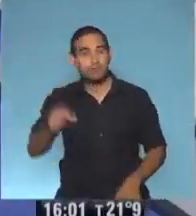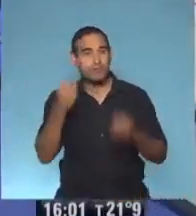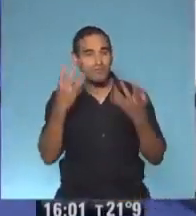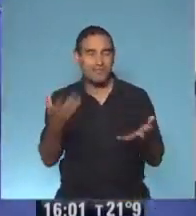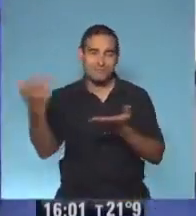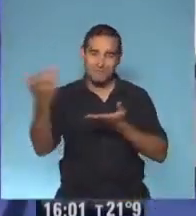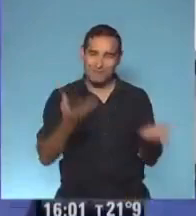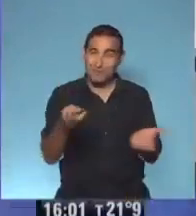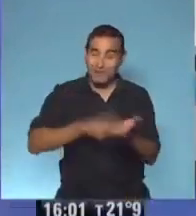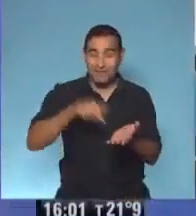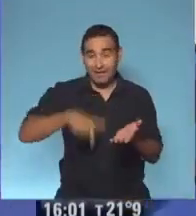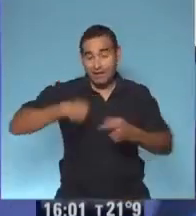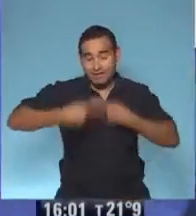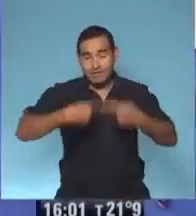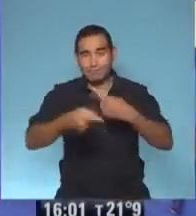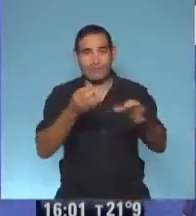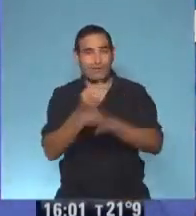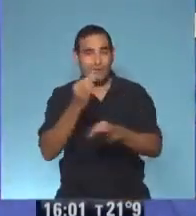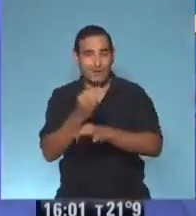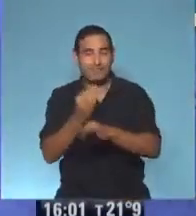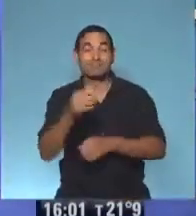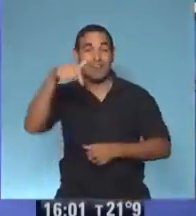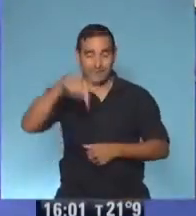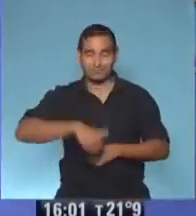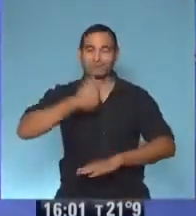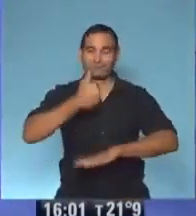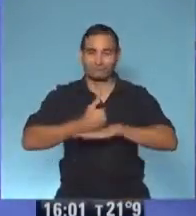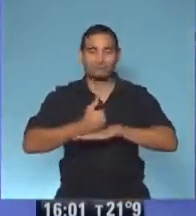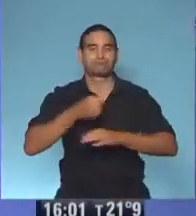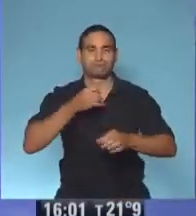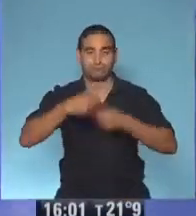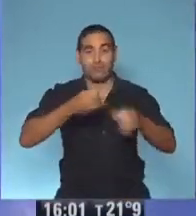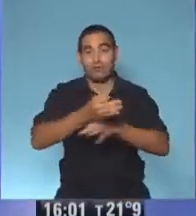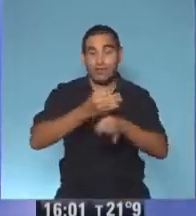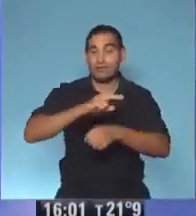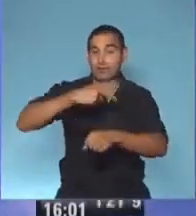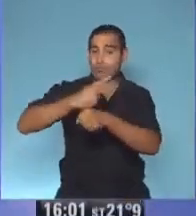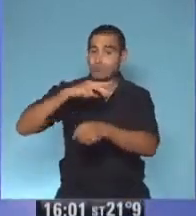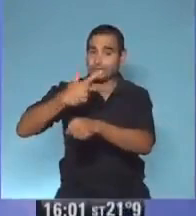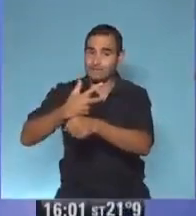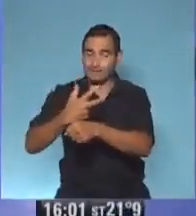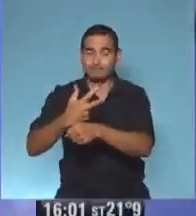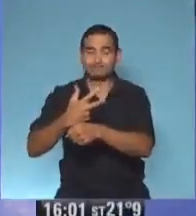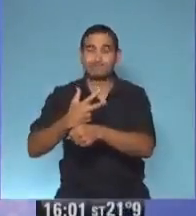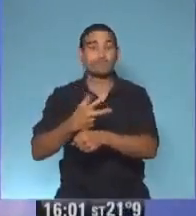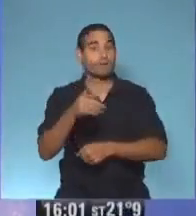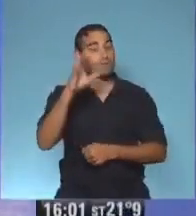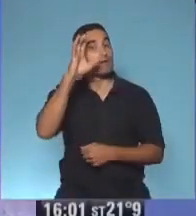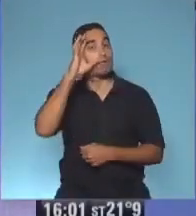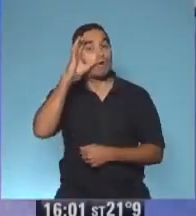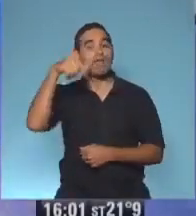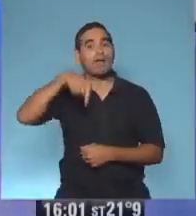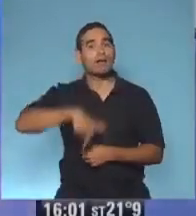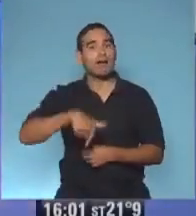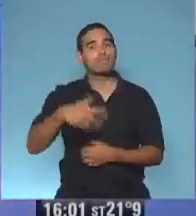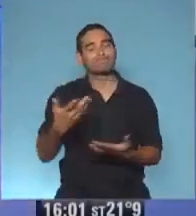Bienvenidos otra vez a Seguimos Educando. Aquí estamos, seguimos educando para segundo y tercer grado. Les recordamos que estamos acá